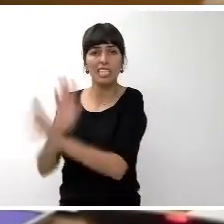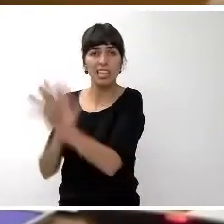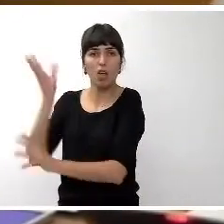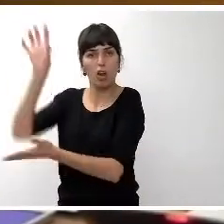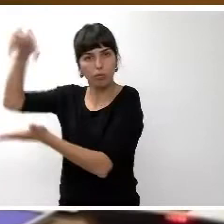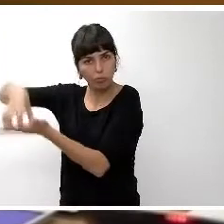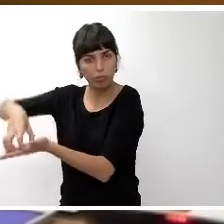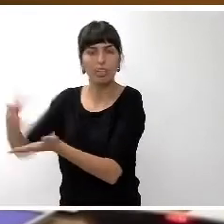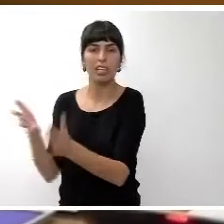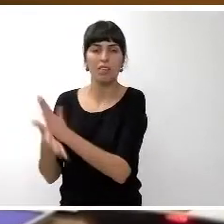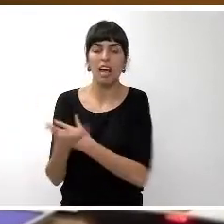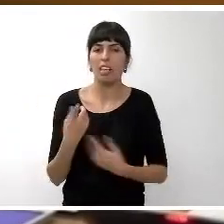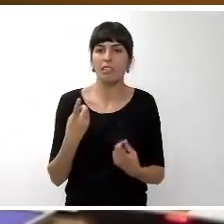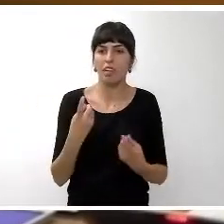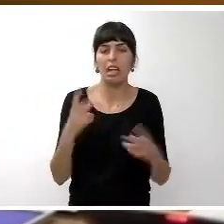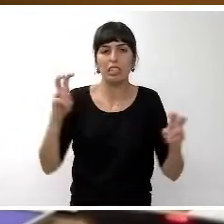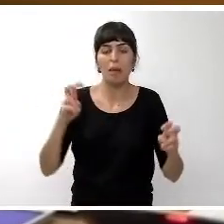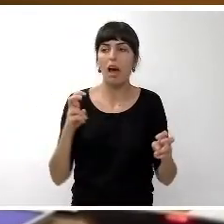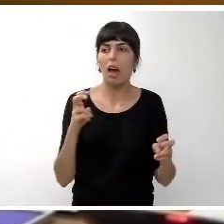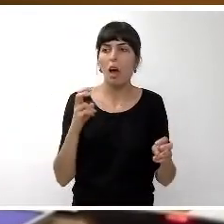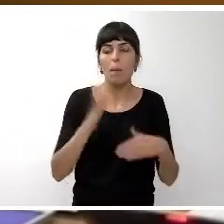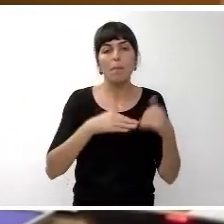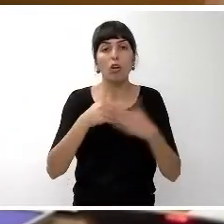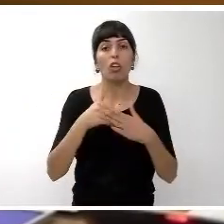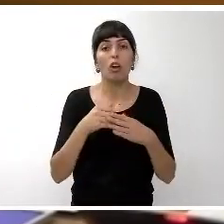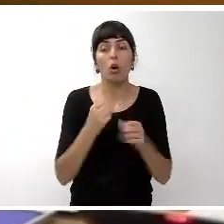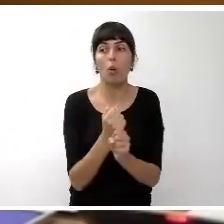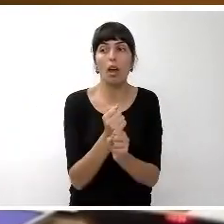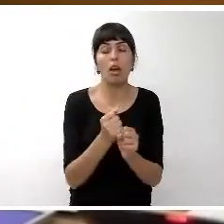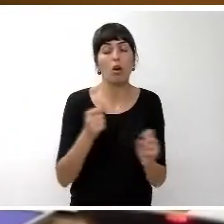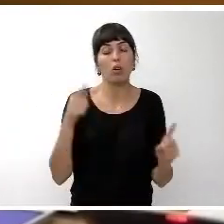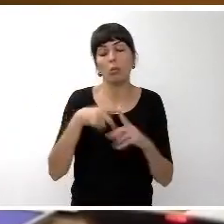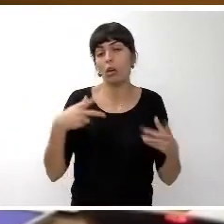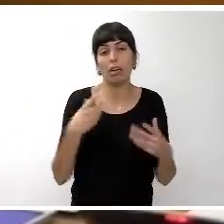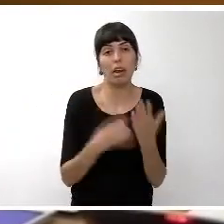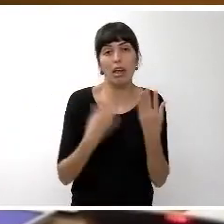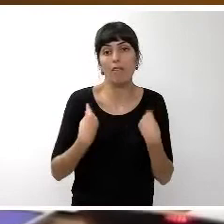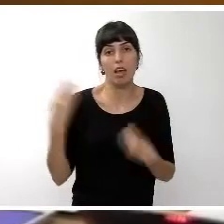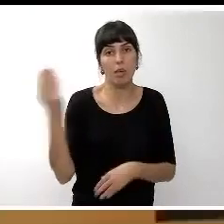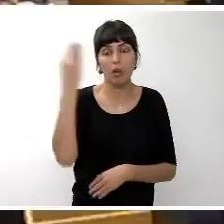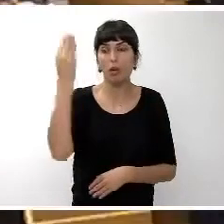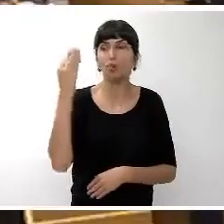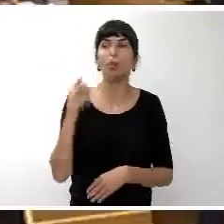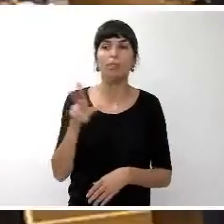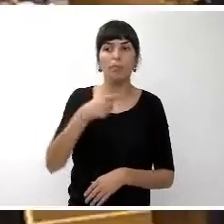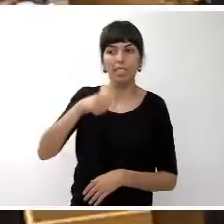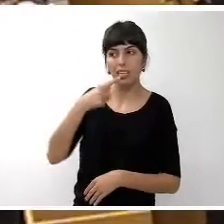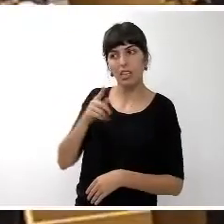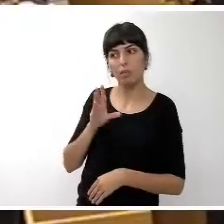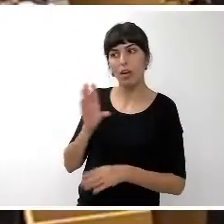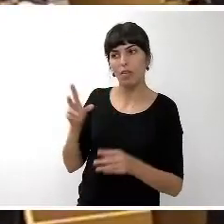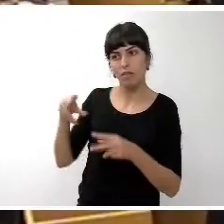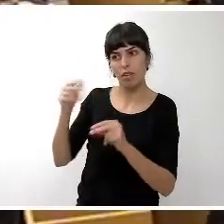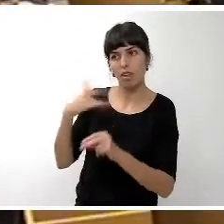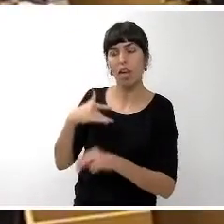intensivas en mano de obra que mejoren la calidad de vida y de paso el producto turístico de Canarias ¿no? voy concluyendo esta primera